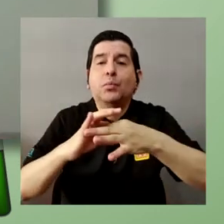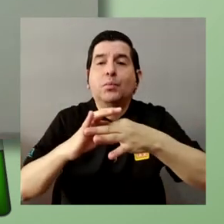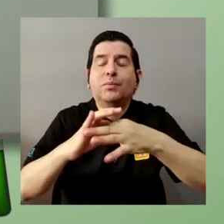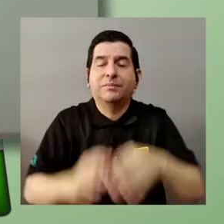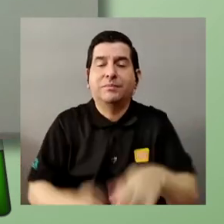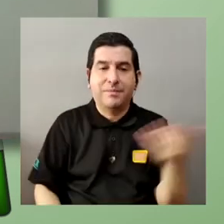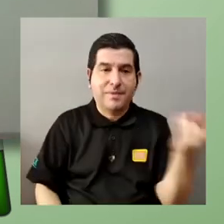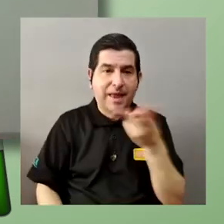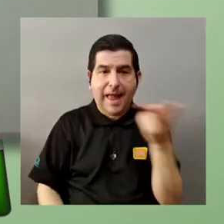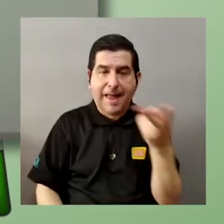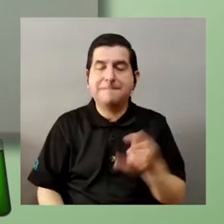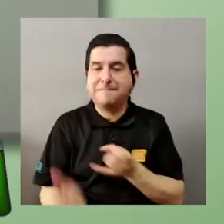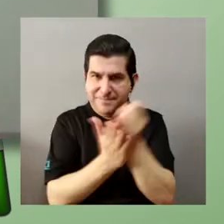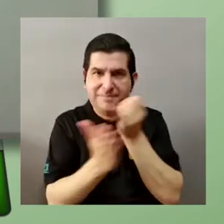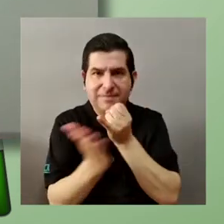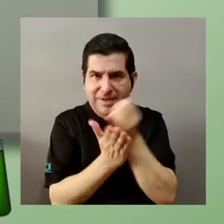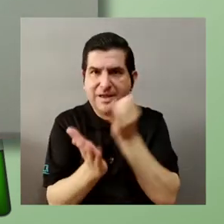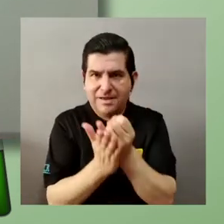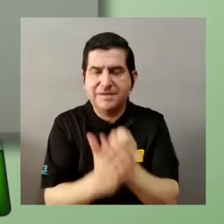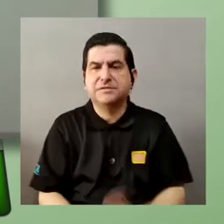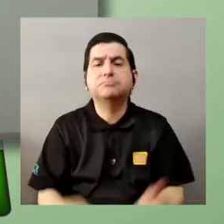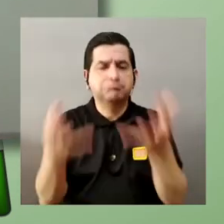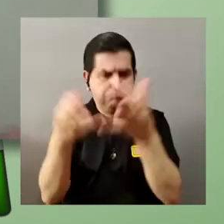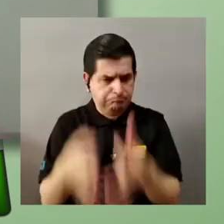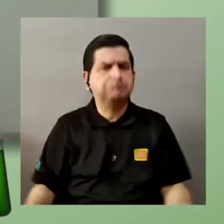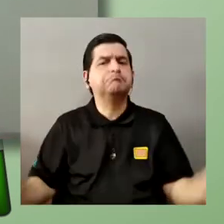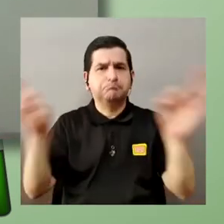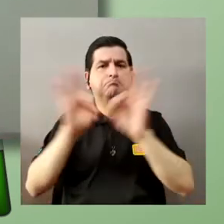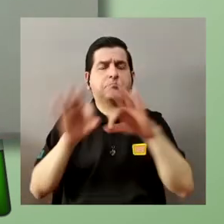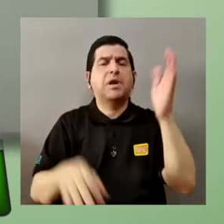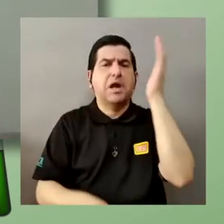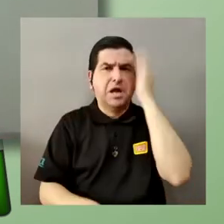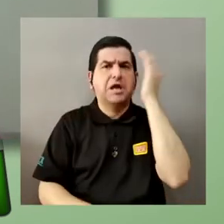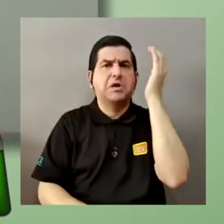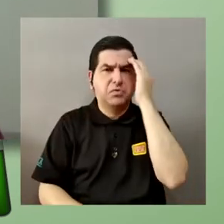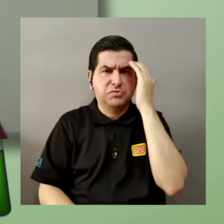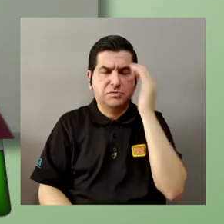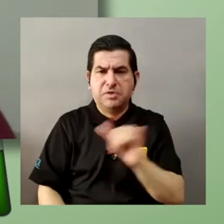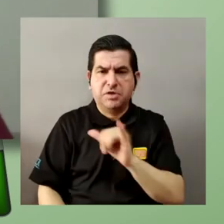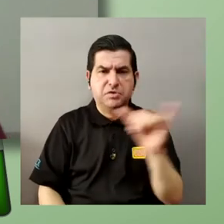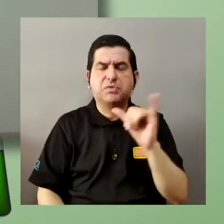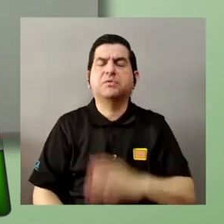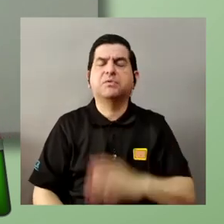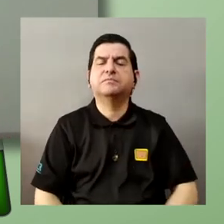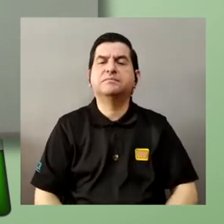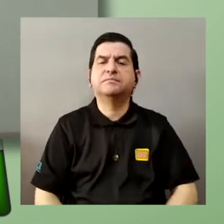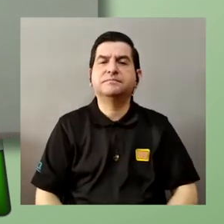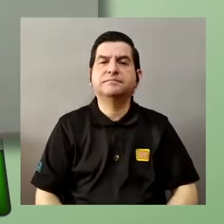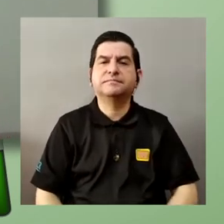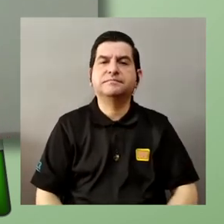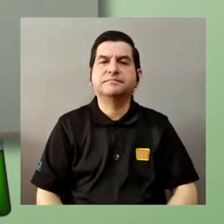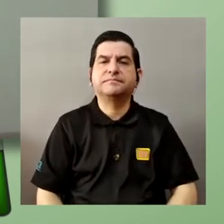entonces ambas dos investigaciones son tan importantes para el conocimiento como la otra